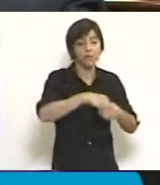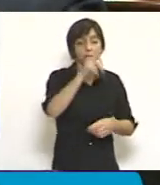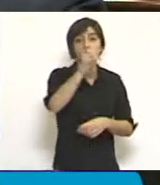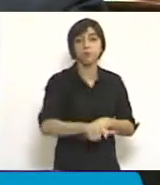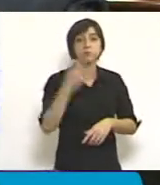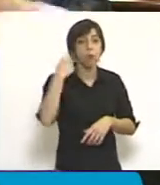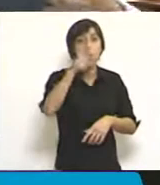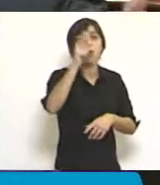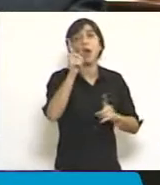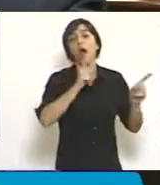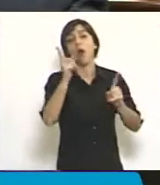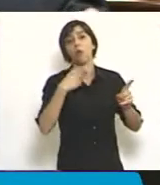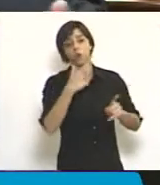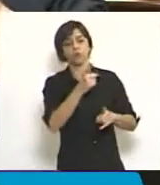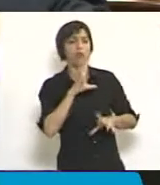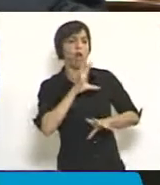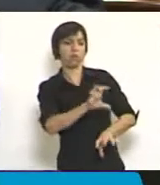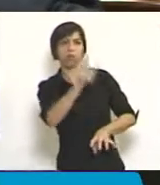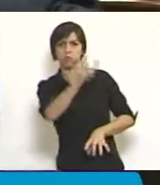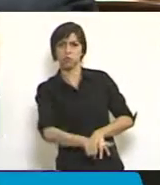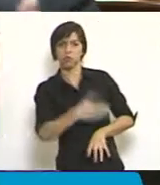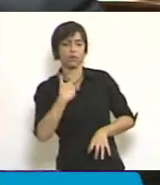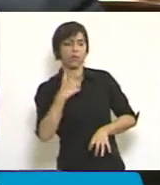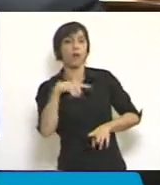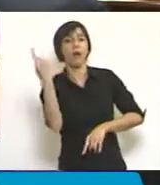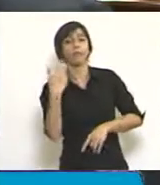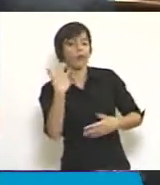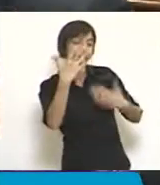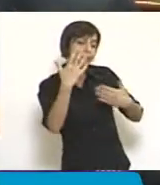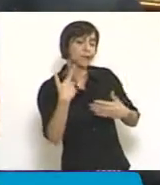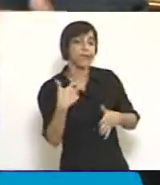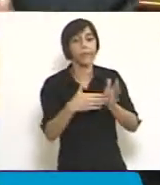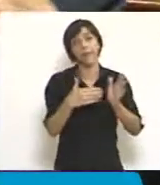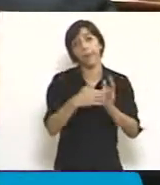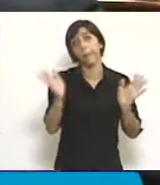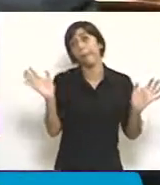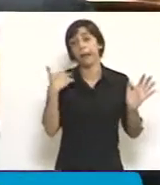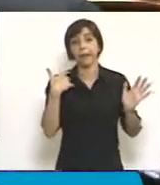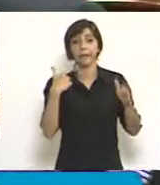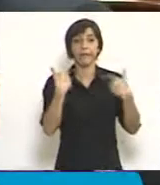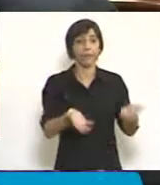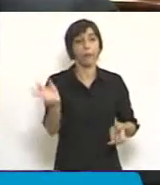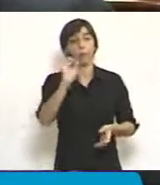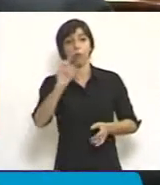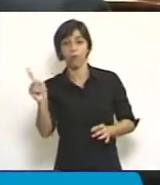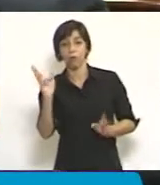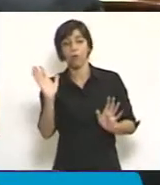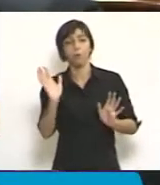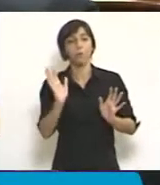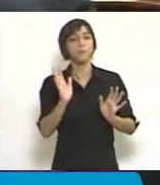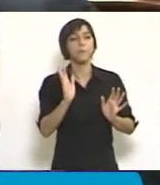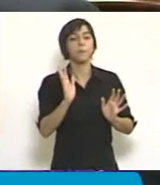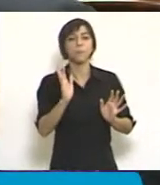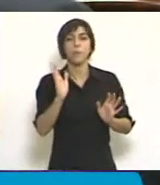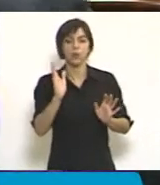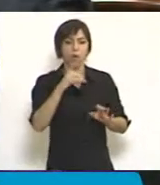veces son felicitados según cambia el viento, pero que siguen siendo siempre los mismos y que conservan un